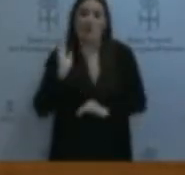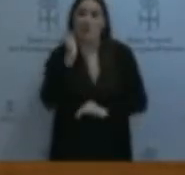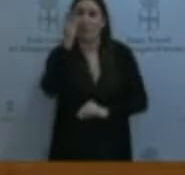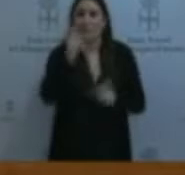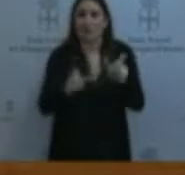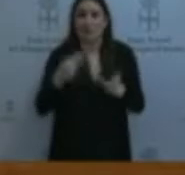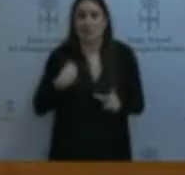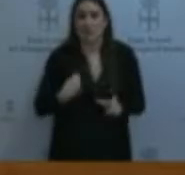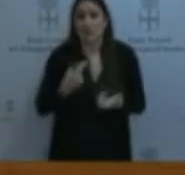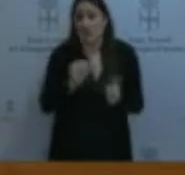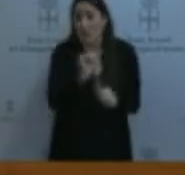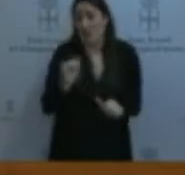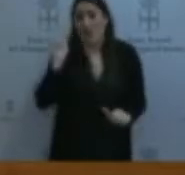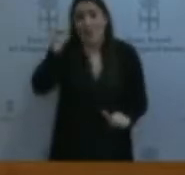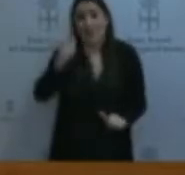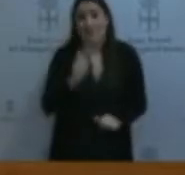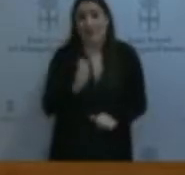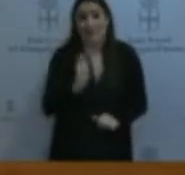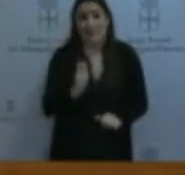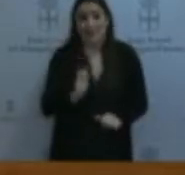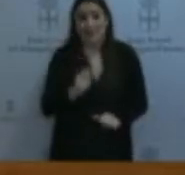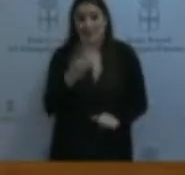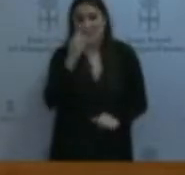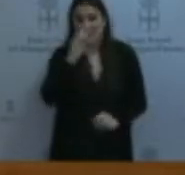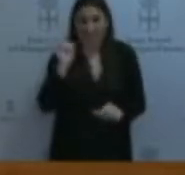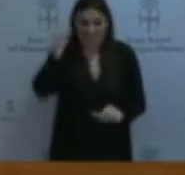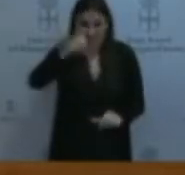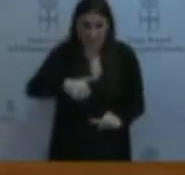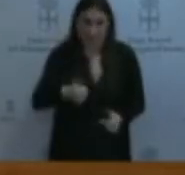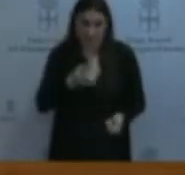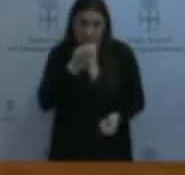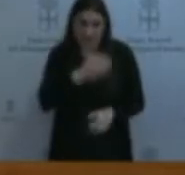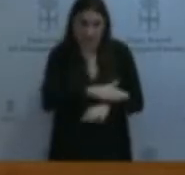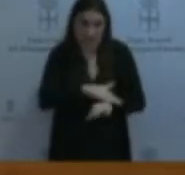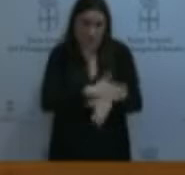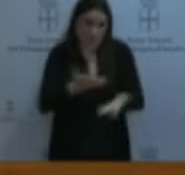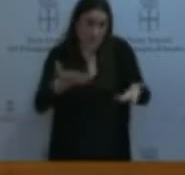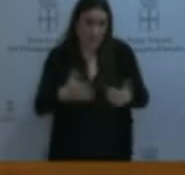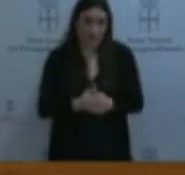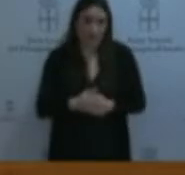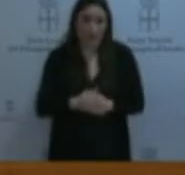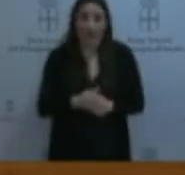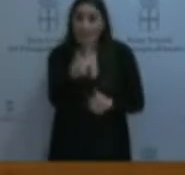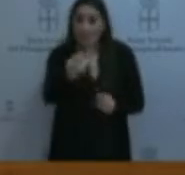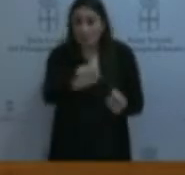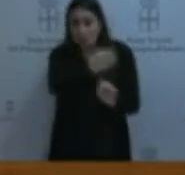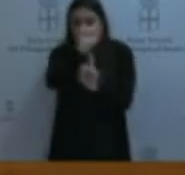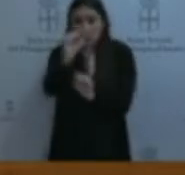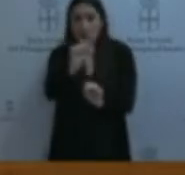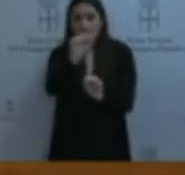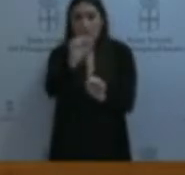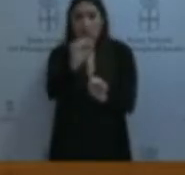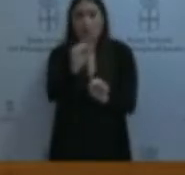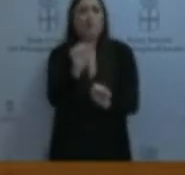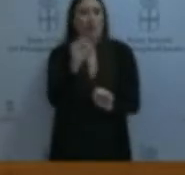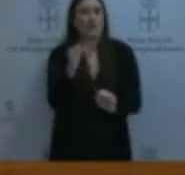la dinámica que se viene manteniendo en más de tres décadas de gobierno en Asturias. Defensa de los derechos, como, por cierto,